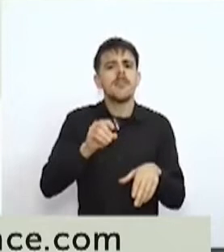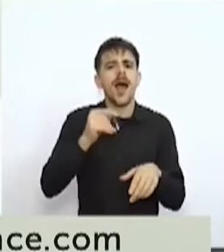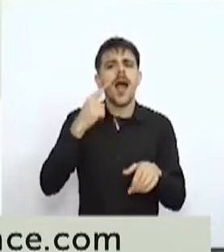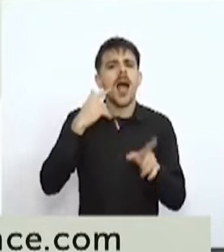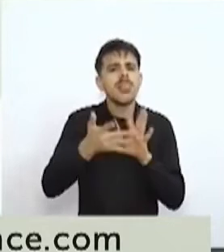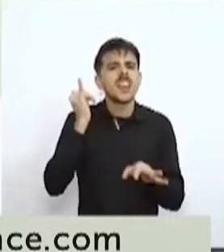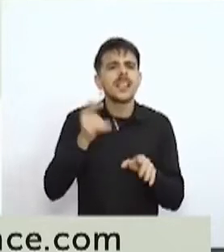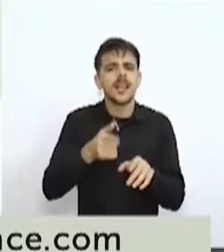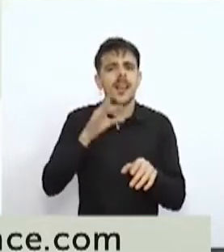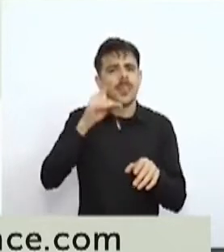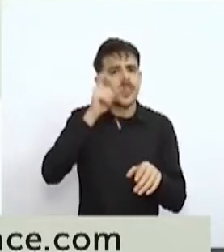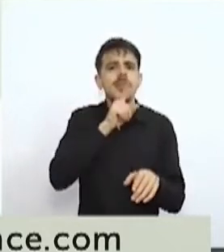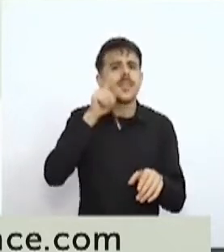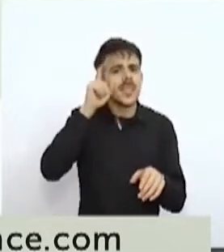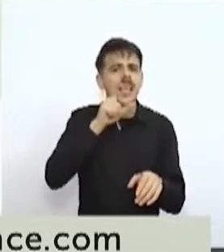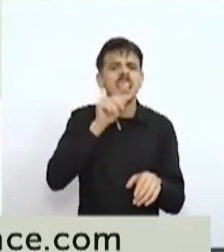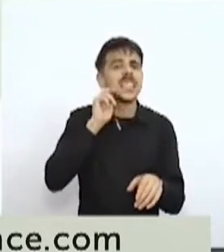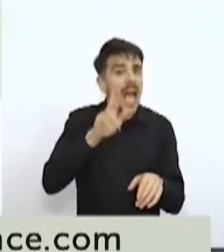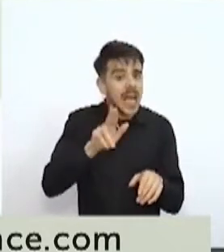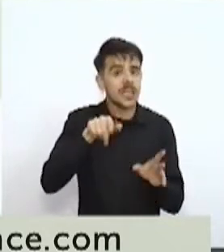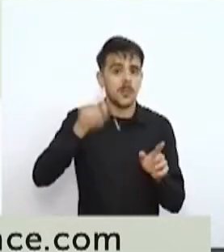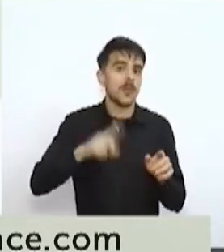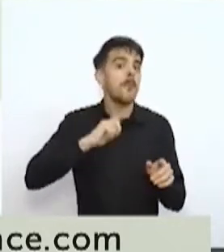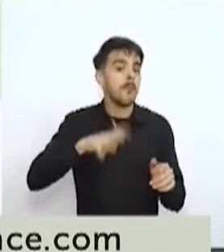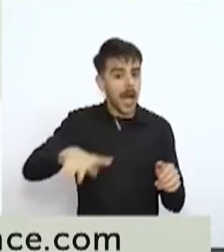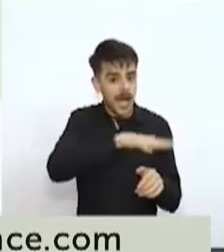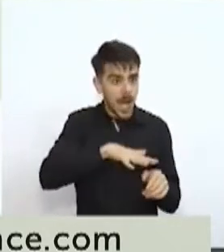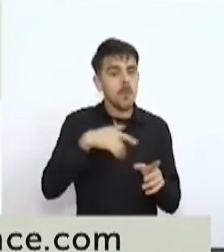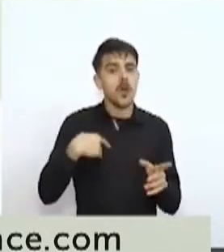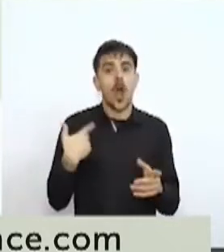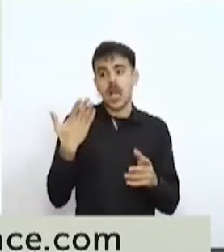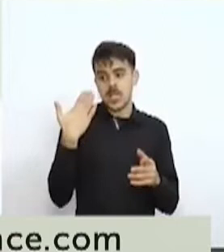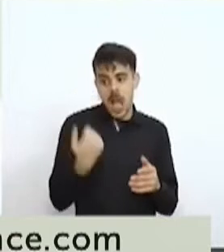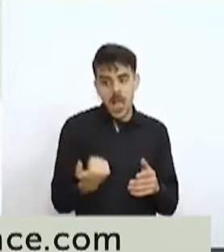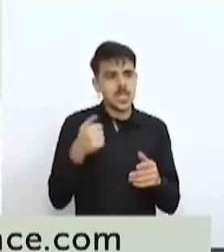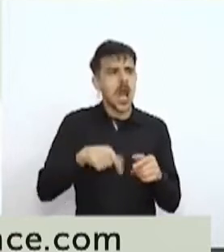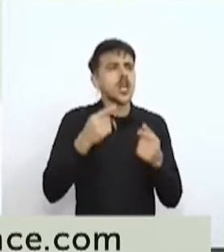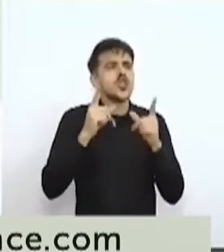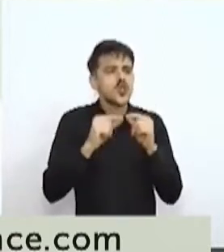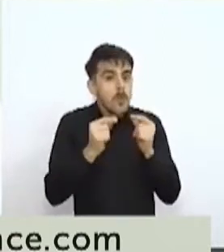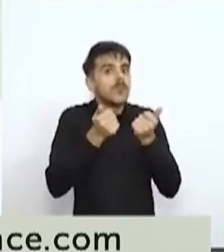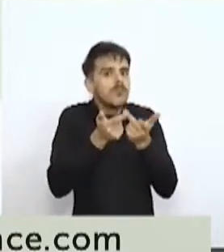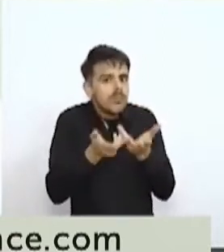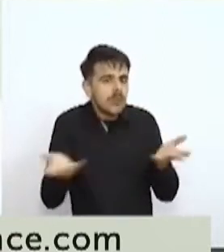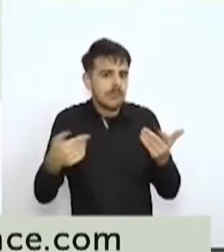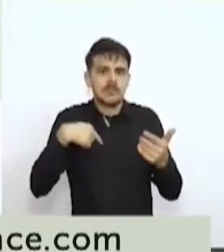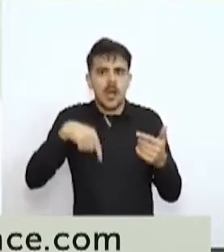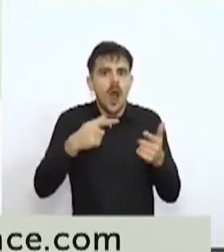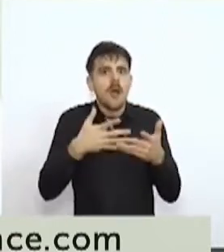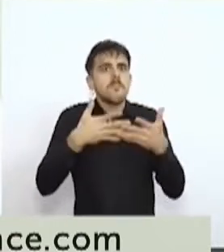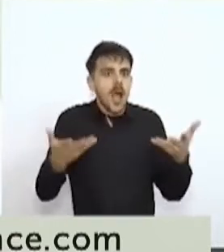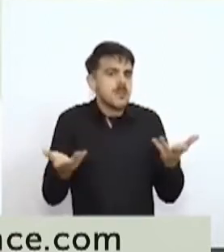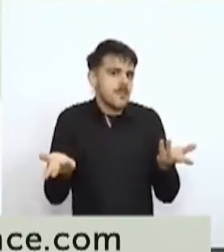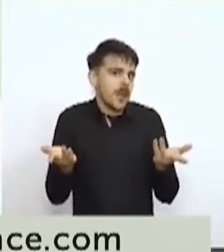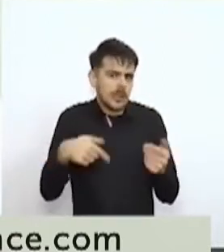en la ciudad de Paraná hasta el día de ayer. Hoy el número aumentó y no lo voy a decir porque en este preciso momento se está llevando